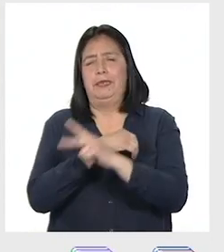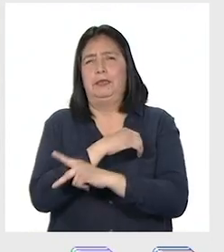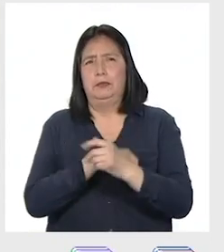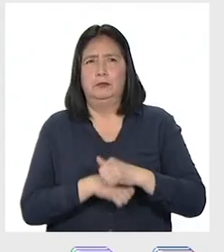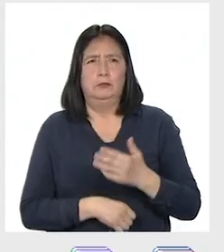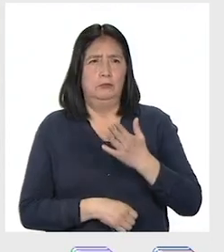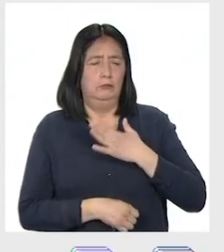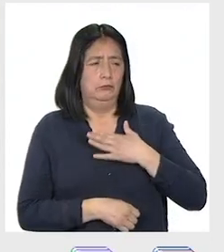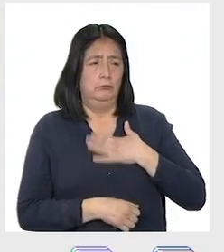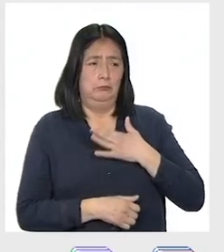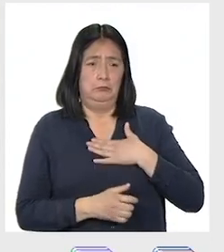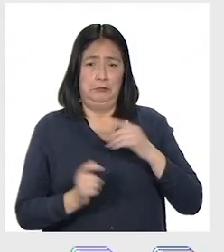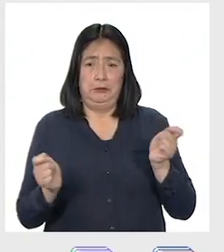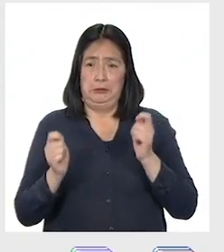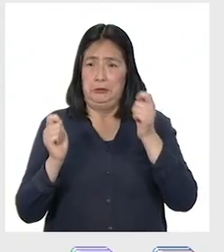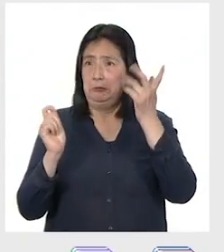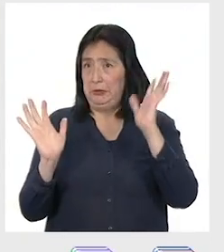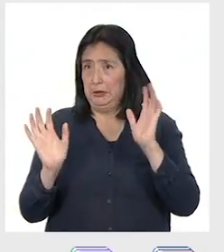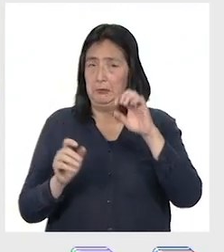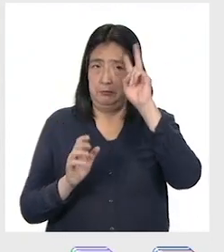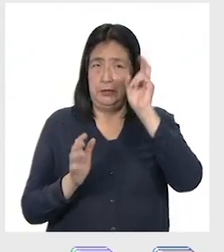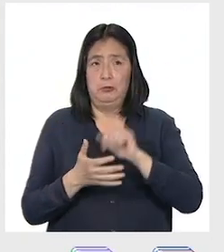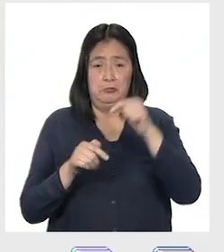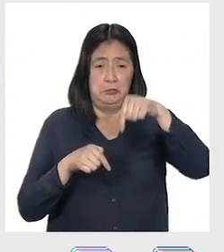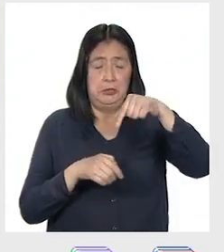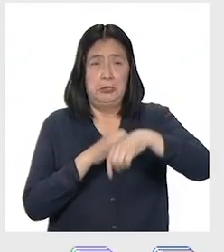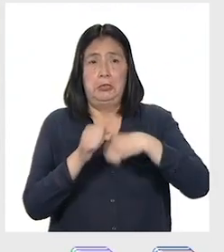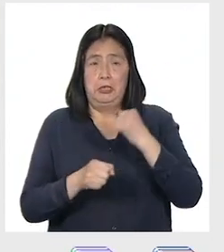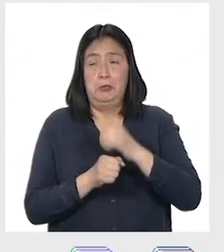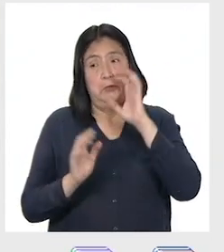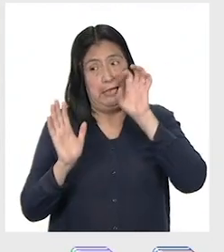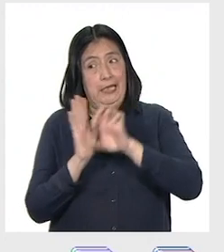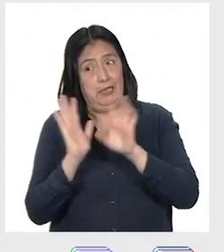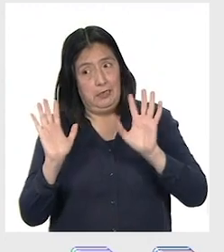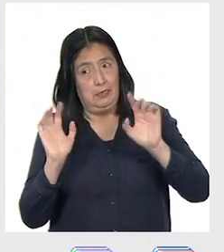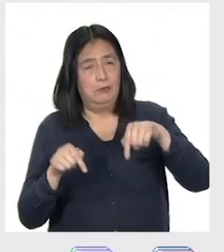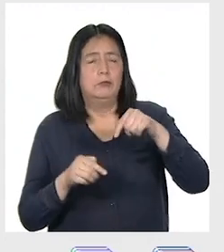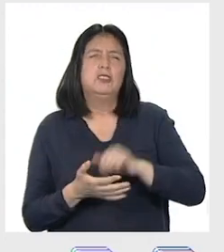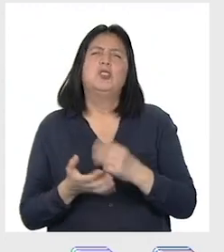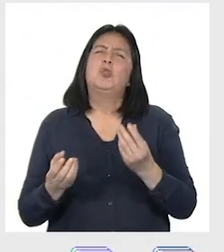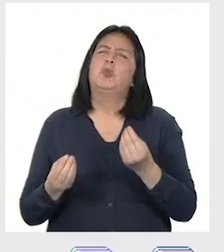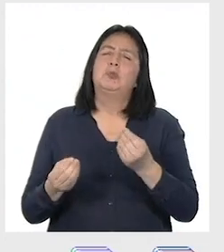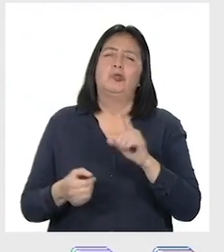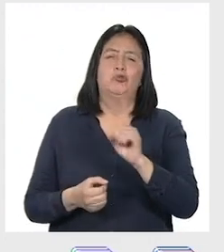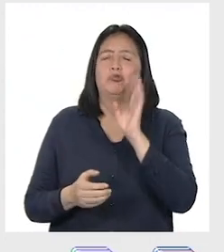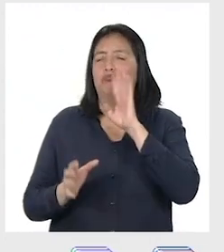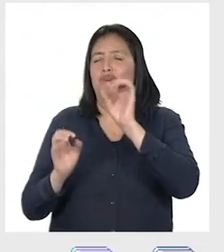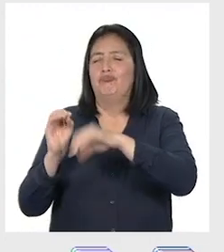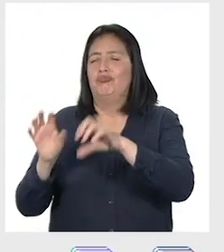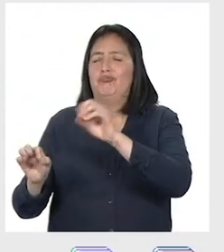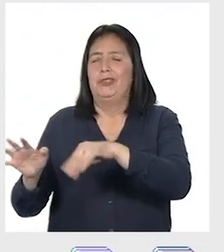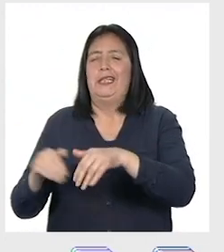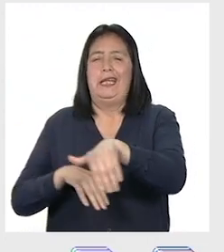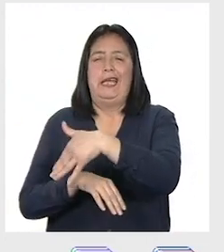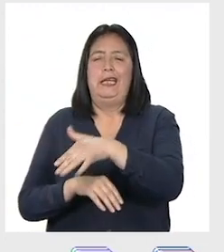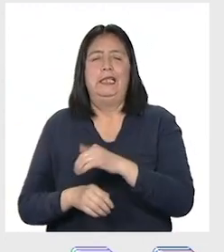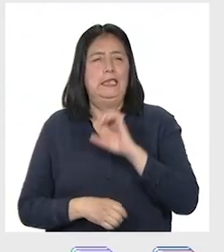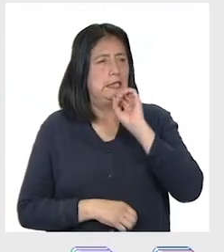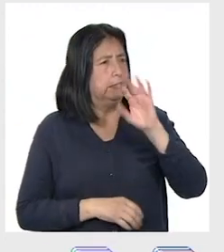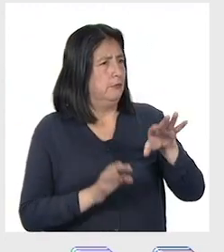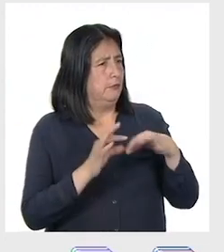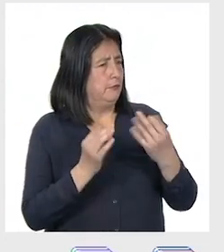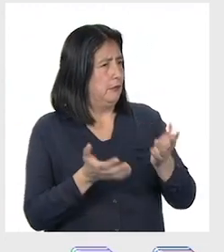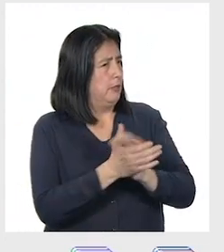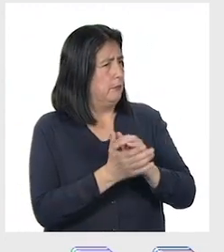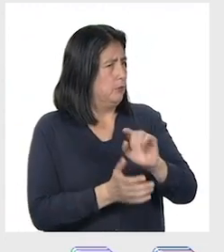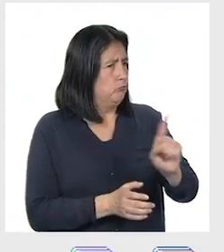Mi forma de celebrar las fiestas patrias este año, por ejemplo, será no ensuciar las calles y decirle a mi familia